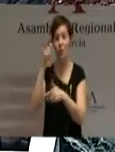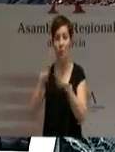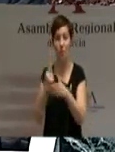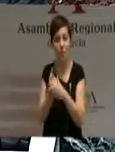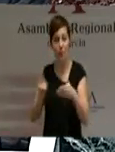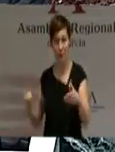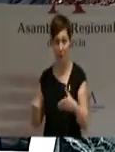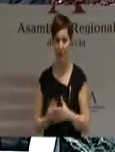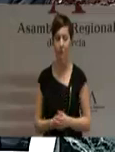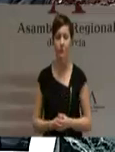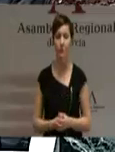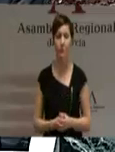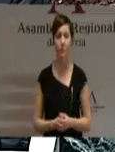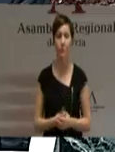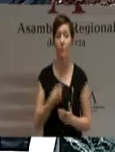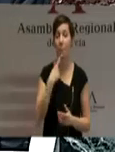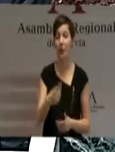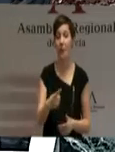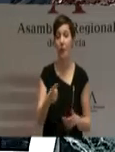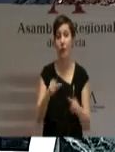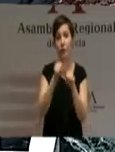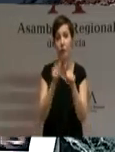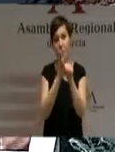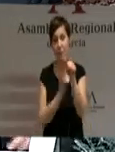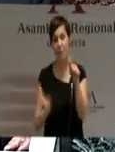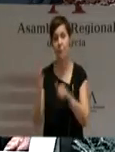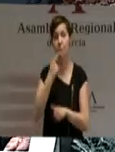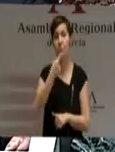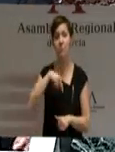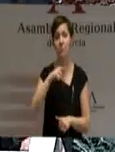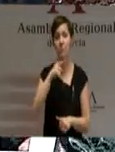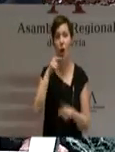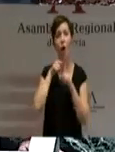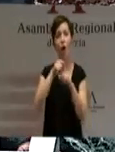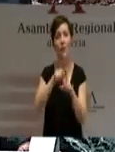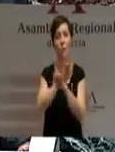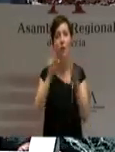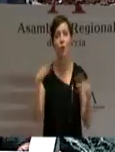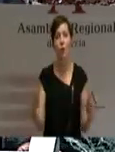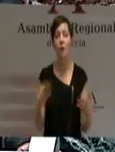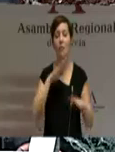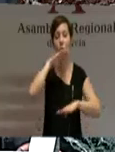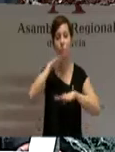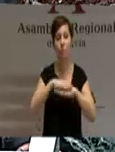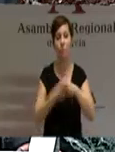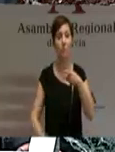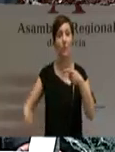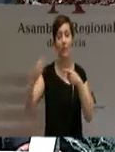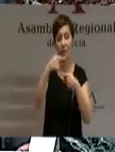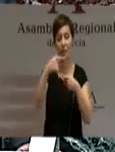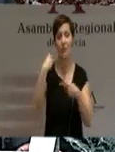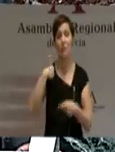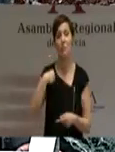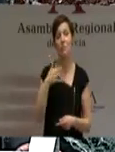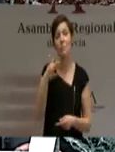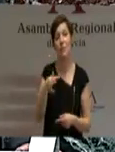Dicho de otra forma, nuestro objetivo es cumplir con la razón del déficit y con las obligaciones de justicia social, aunque se nos